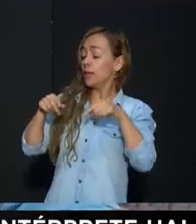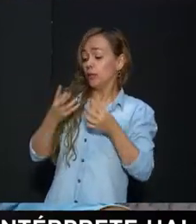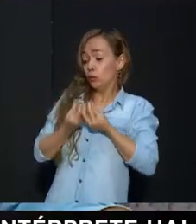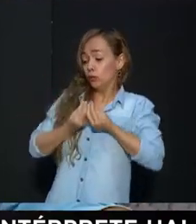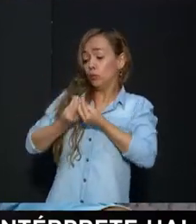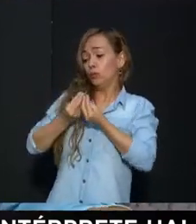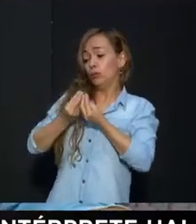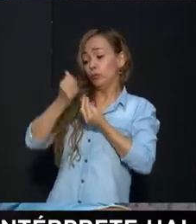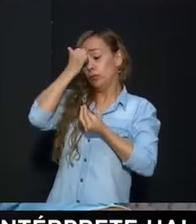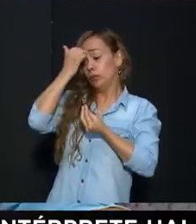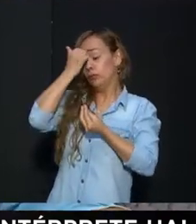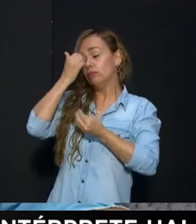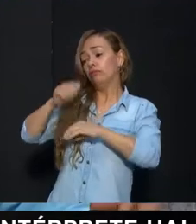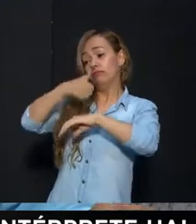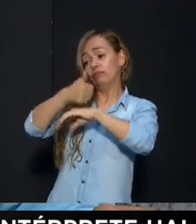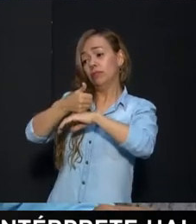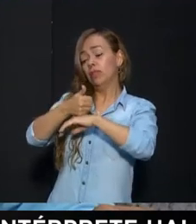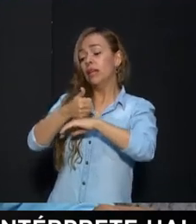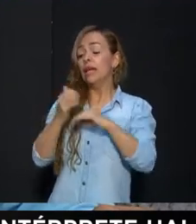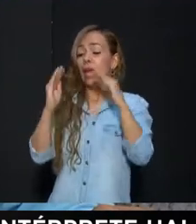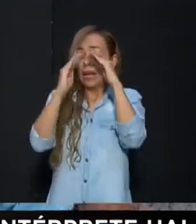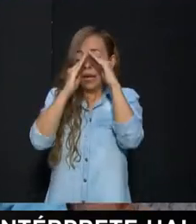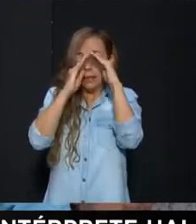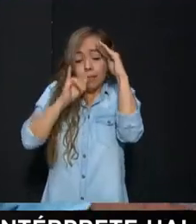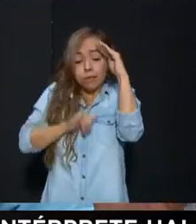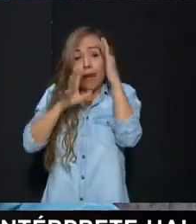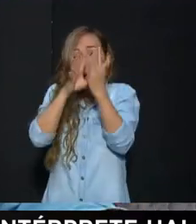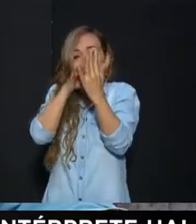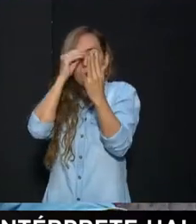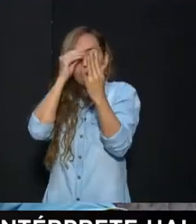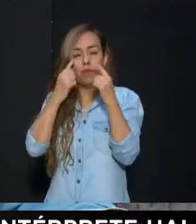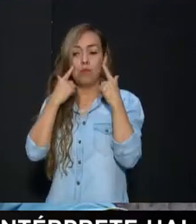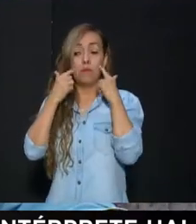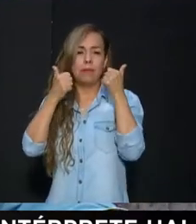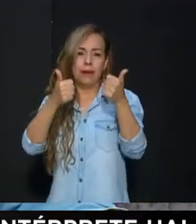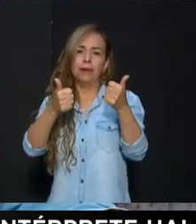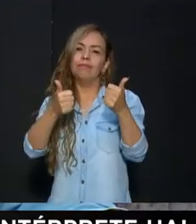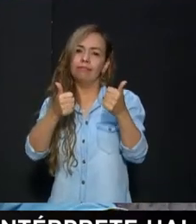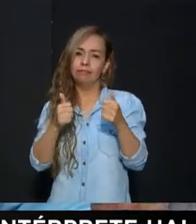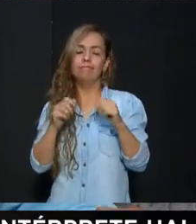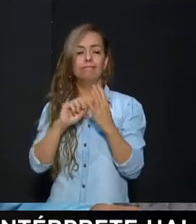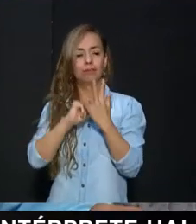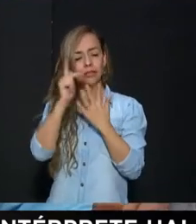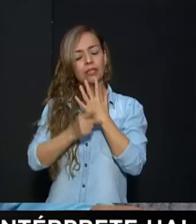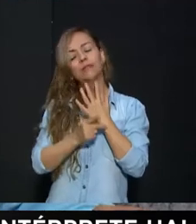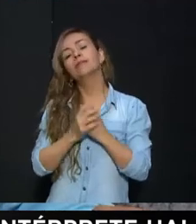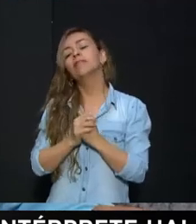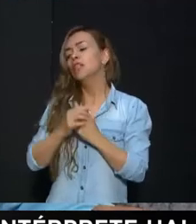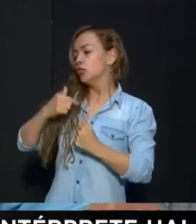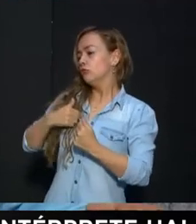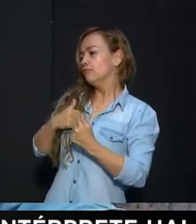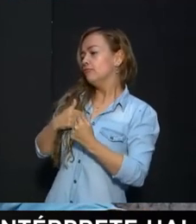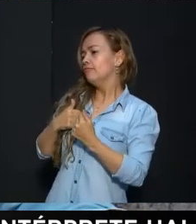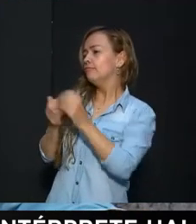Los temas que ha venido planteando en Casa Aprendemos, de verdad que sido estupendos porque he visto varios programas. Bueno, ¿qué les puedo aportar en ese punto?